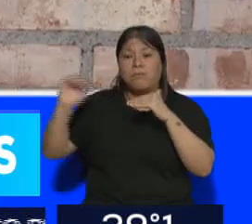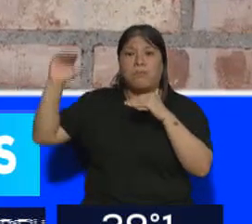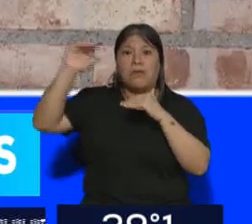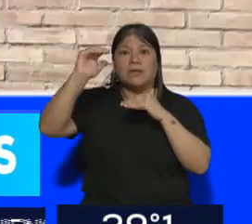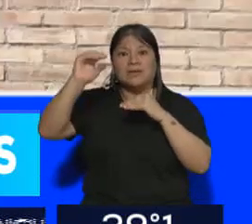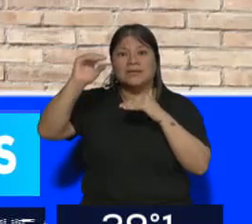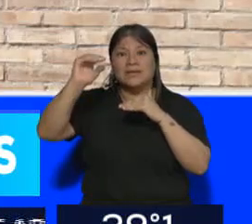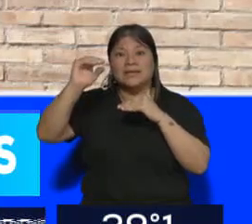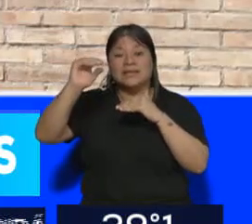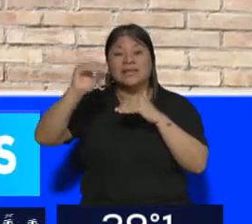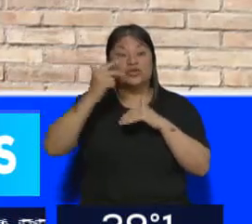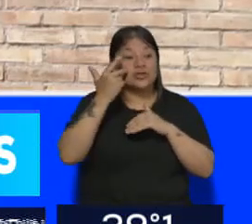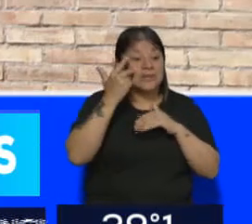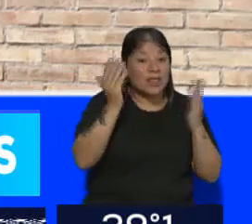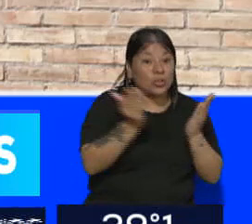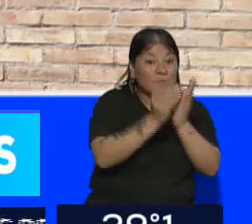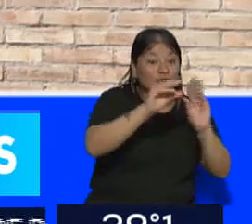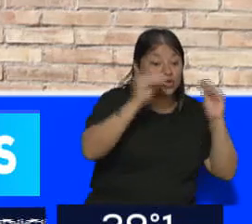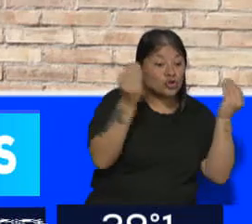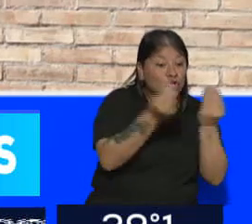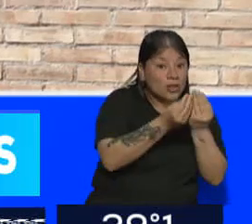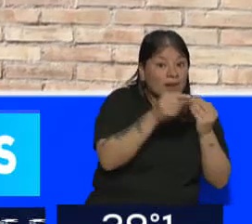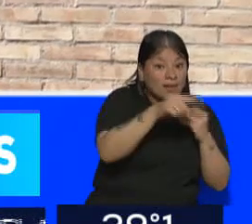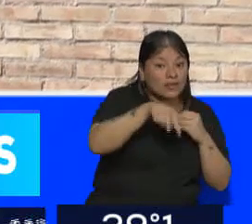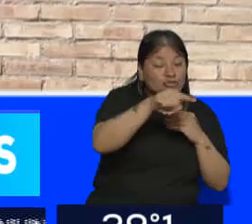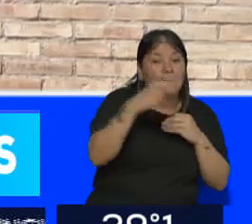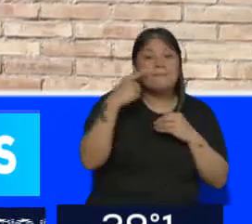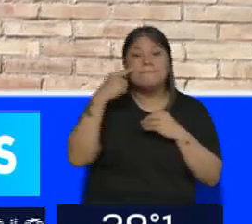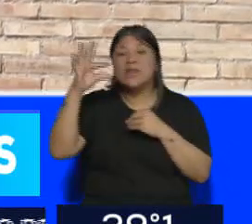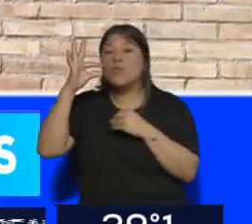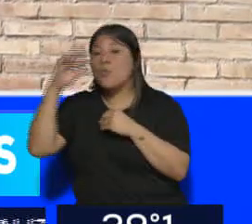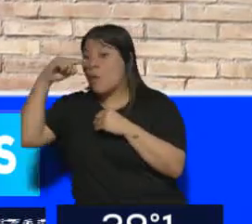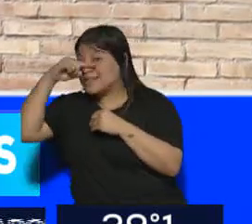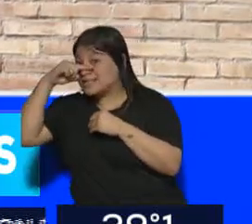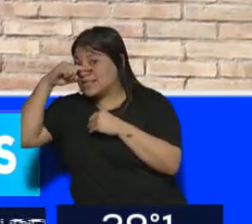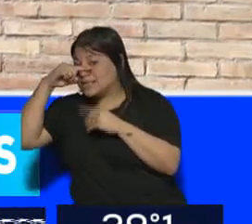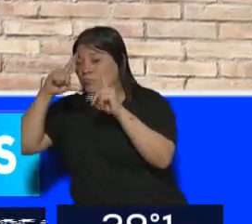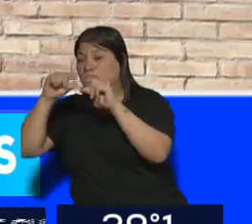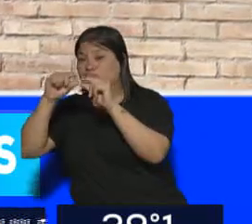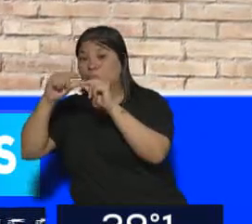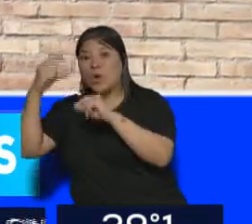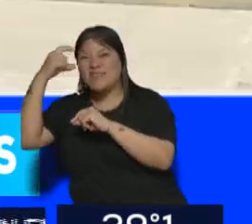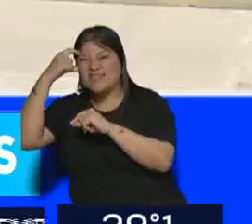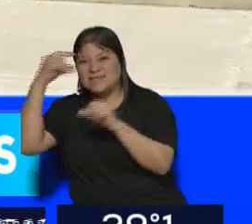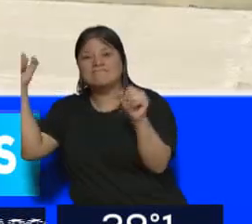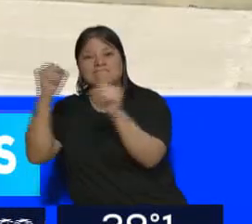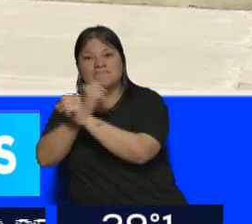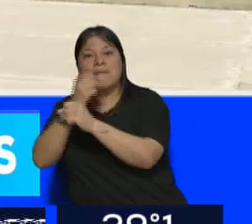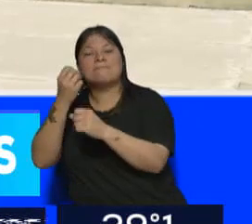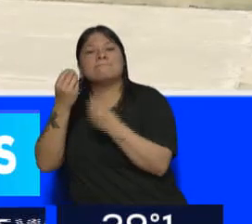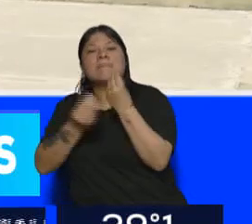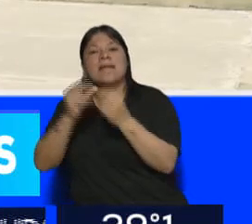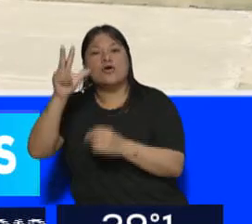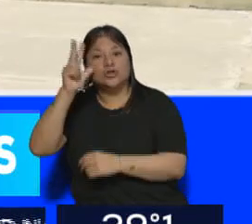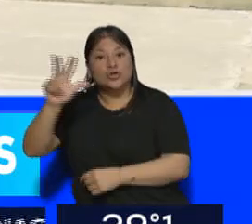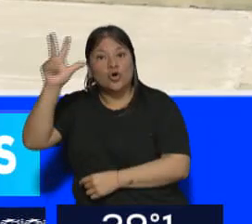esos poco más de 3000 alumnos 1047 tuvieron un promedio absoluto de 10 para solamente 880 vacantes